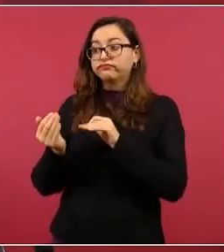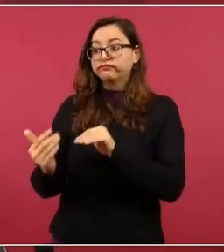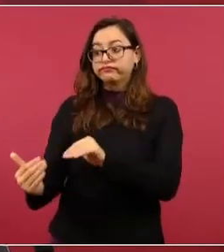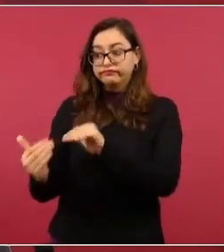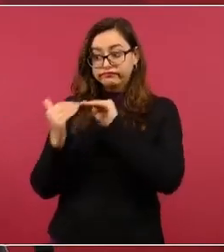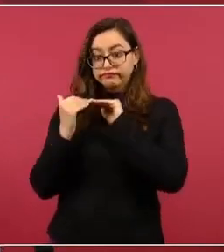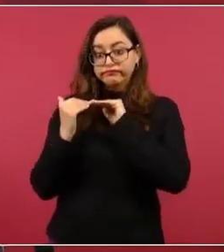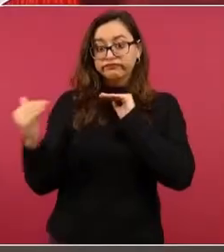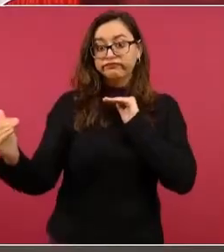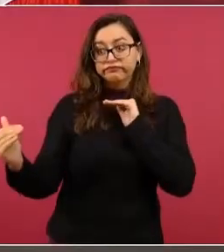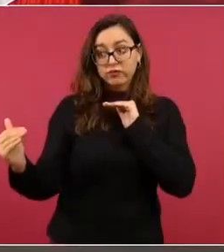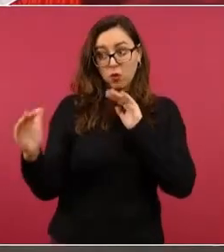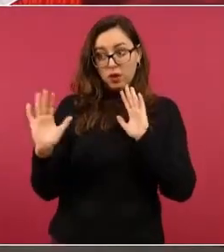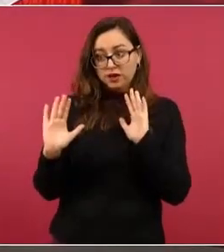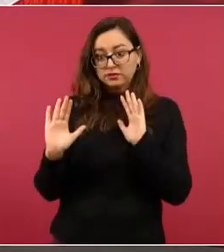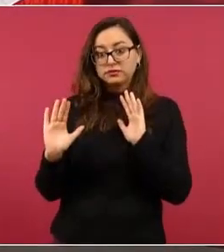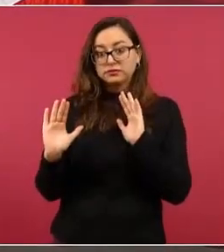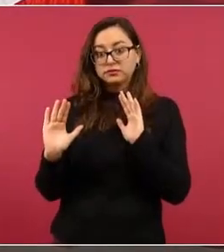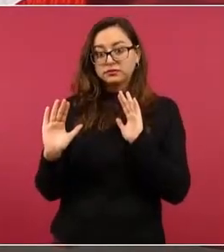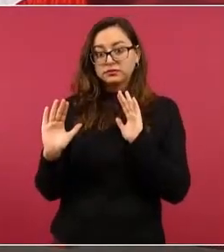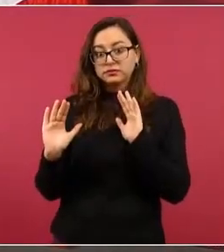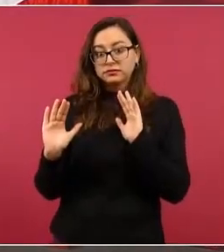en un pie de igualdad?